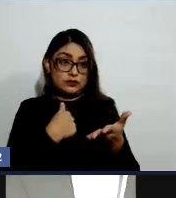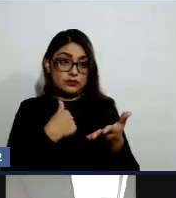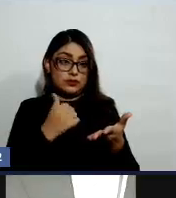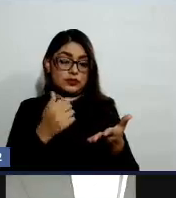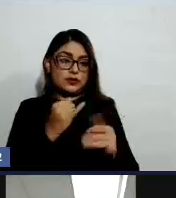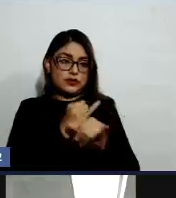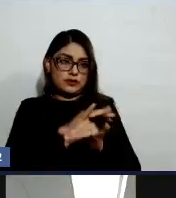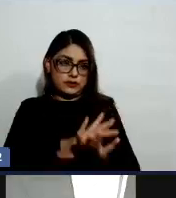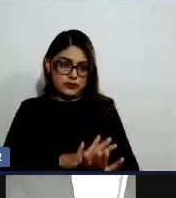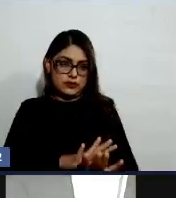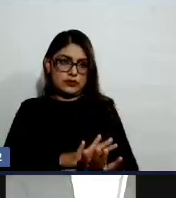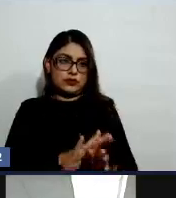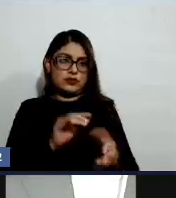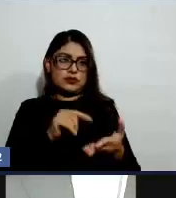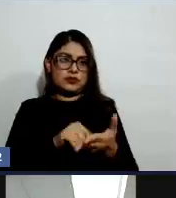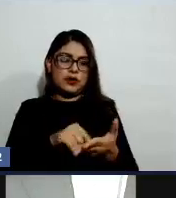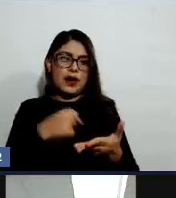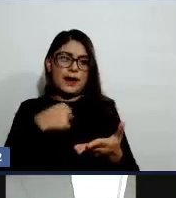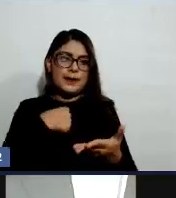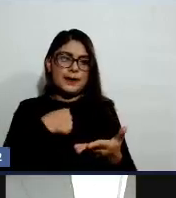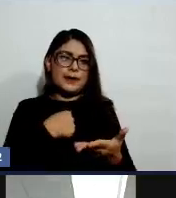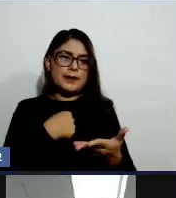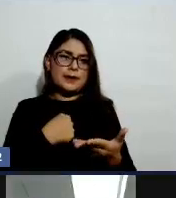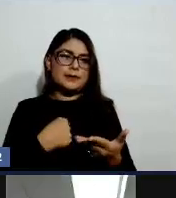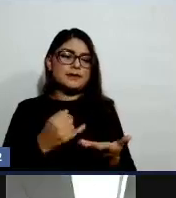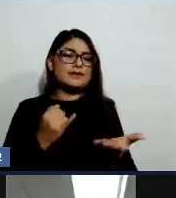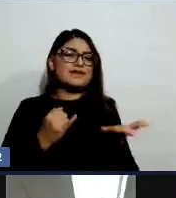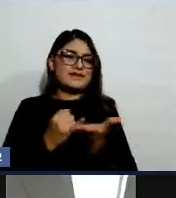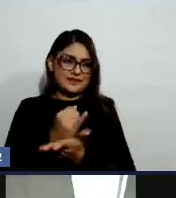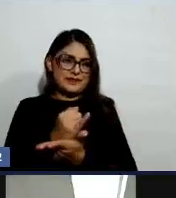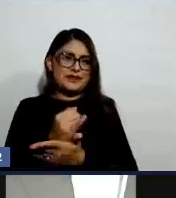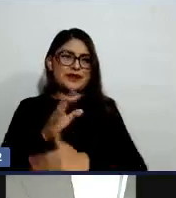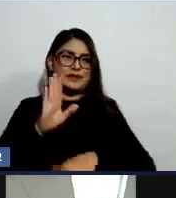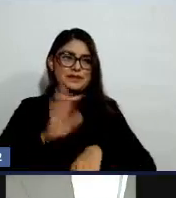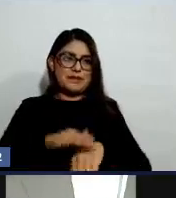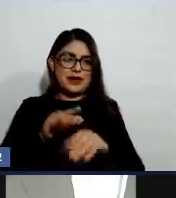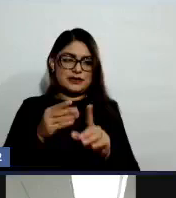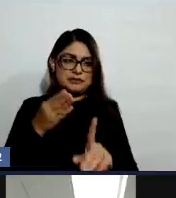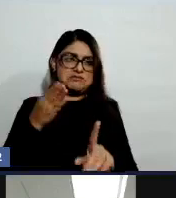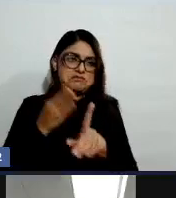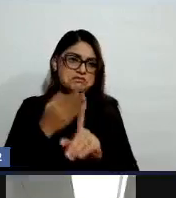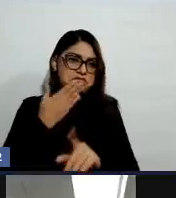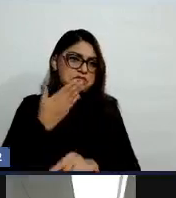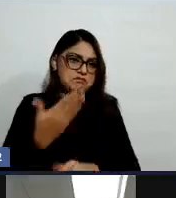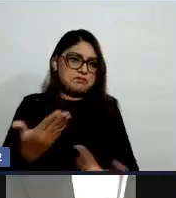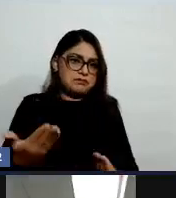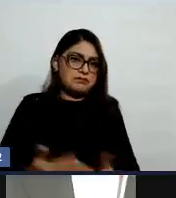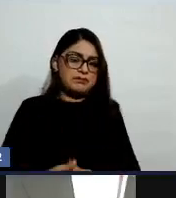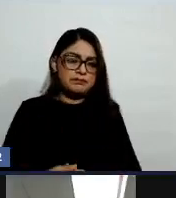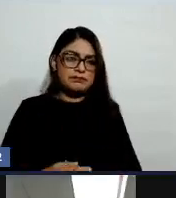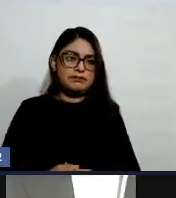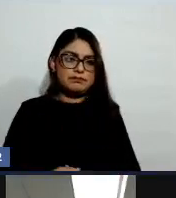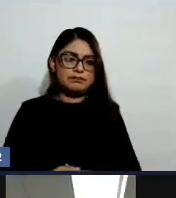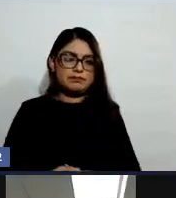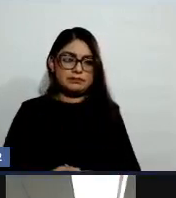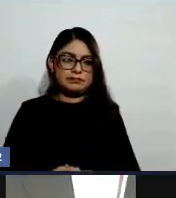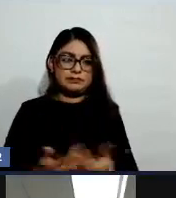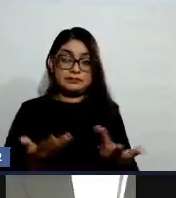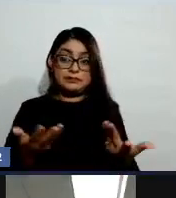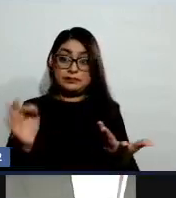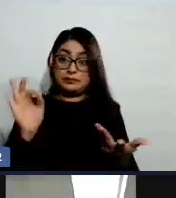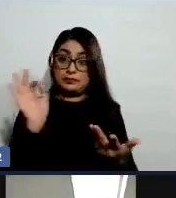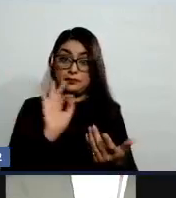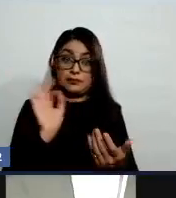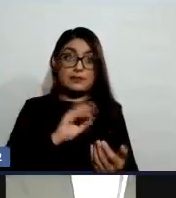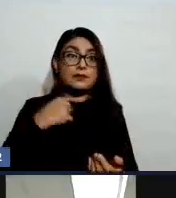adquiera, pues, la decisión que tome será más acertada. Sí, el que yo pueda tener tolerancia